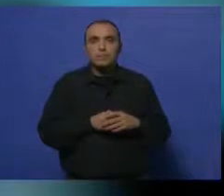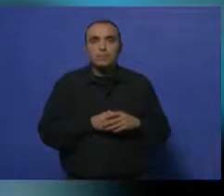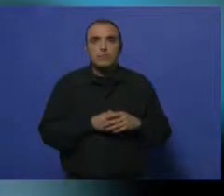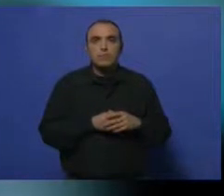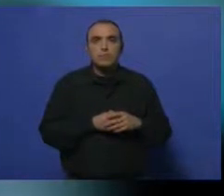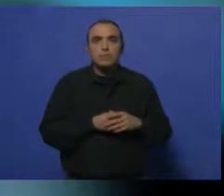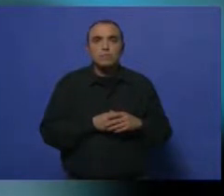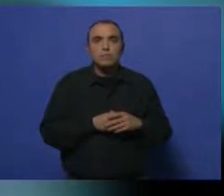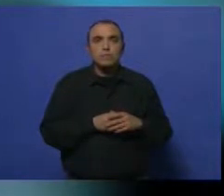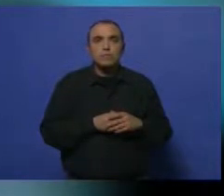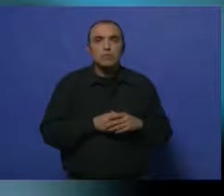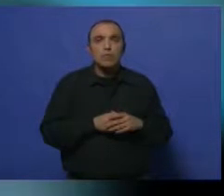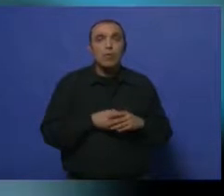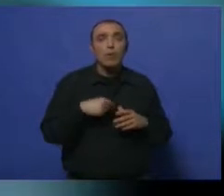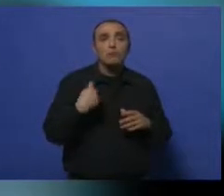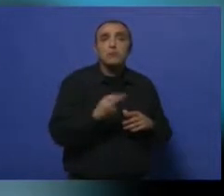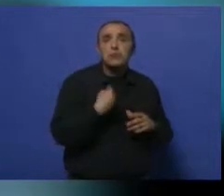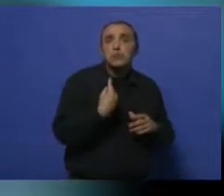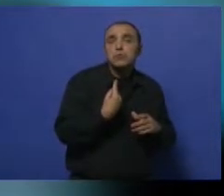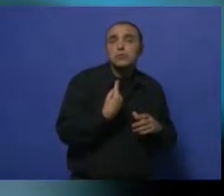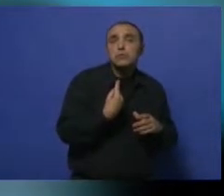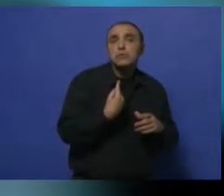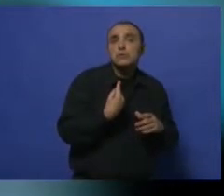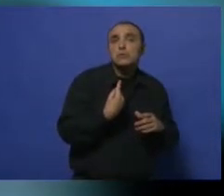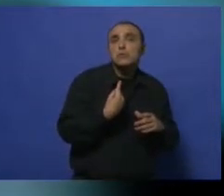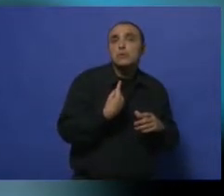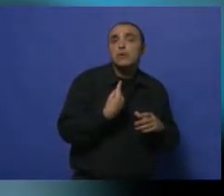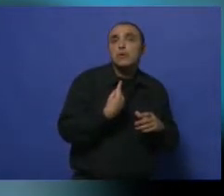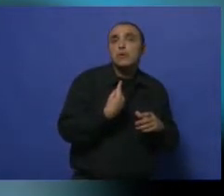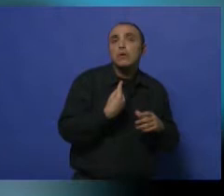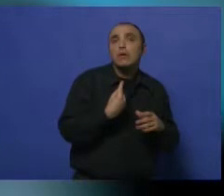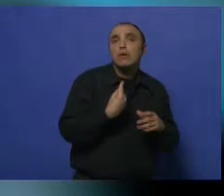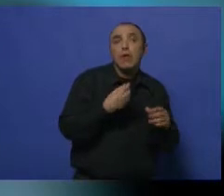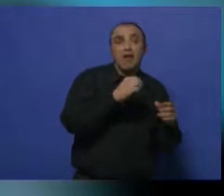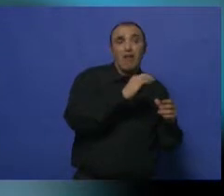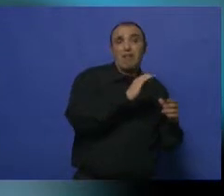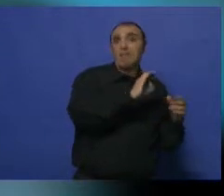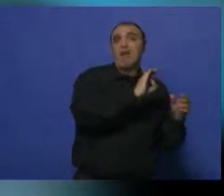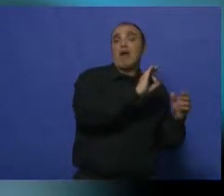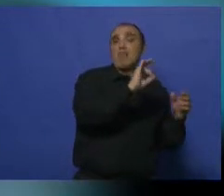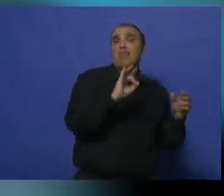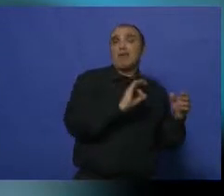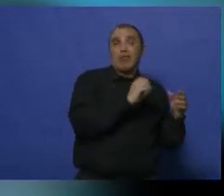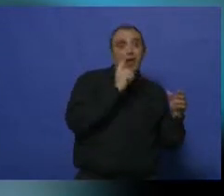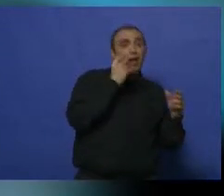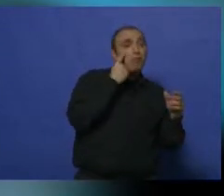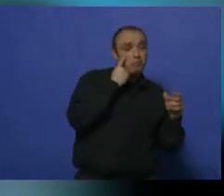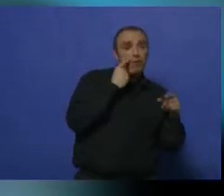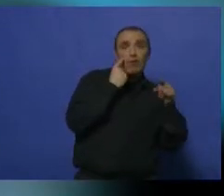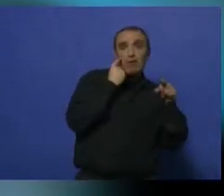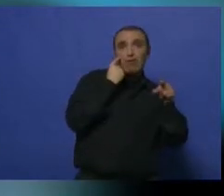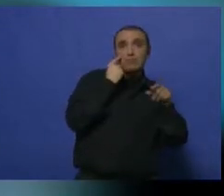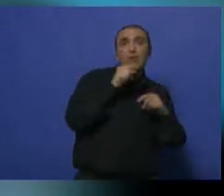si alcanzaron a escucharme, es que nosotros es una bacteria que la conocemos muy bien, que sabemos cuál es su tratamiento, que estamos acostumbrados a